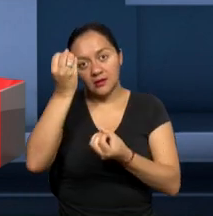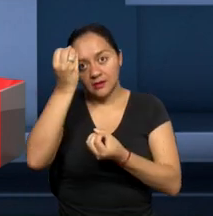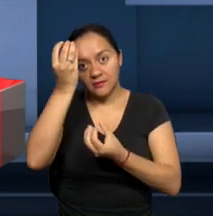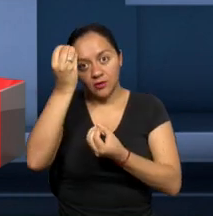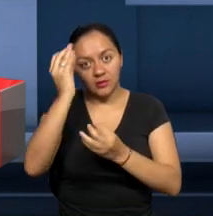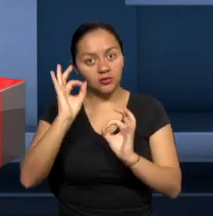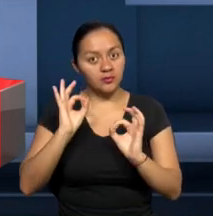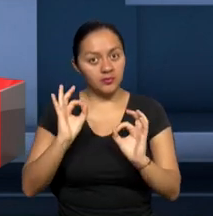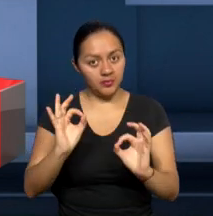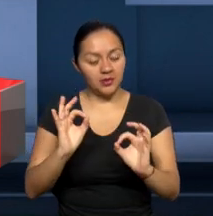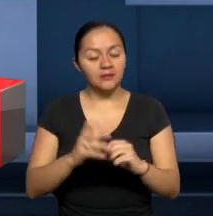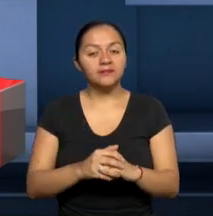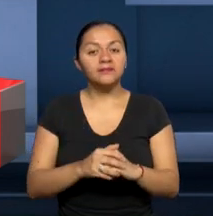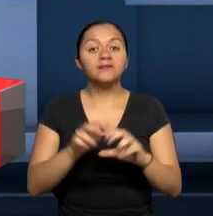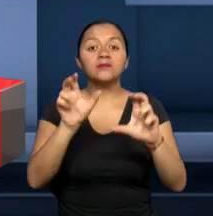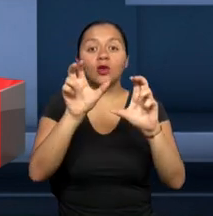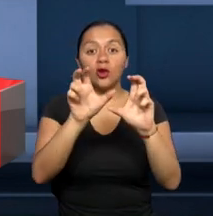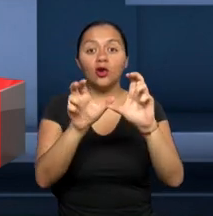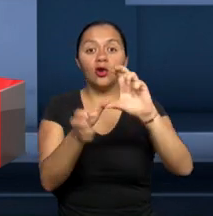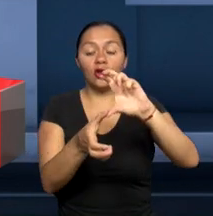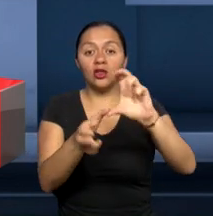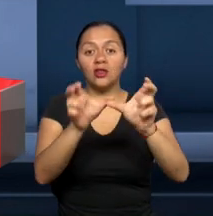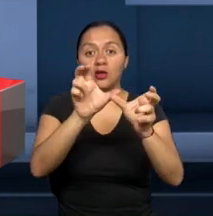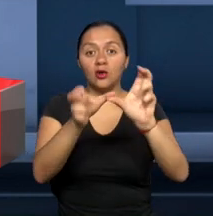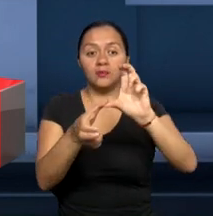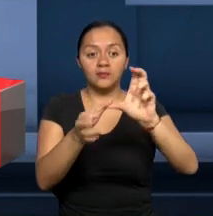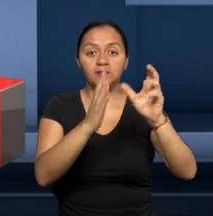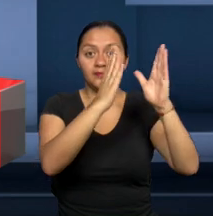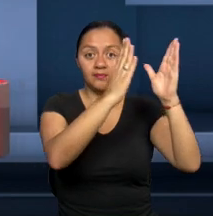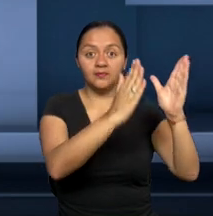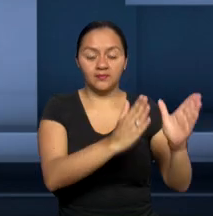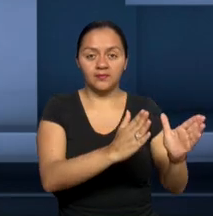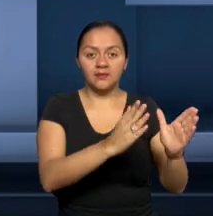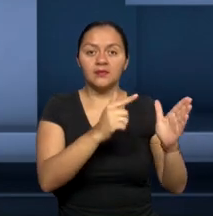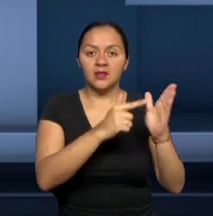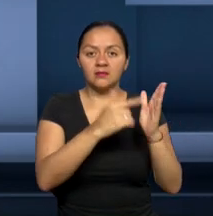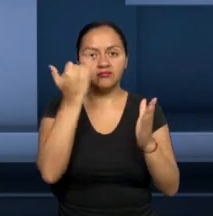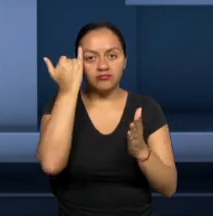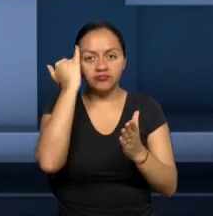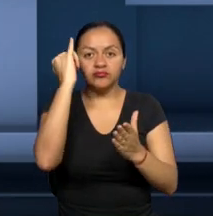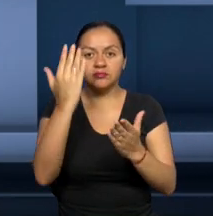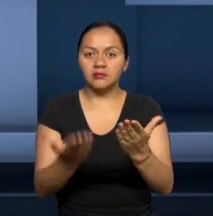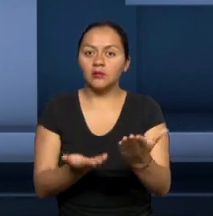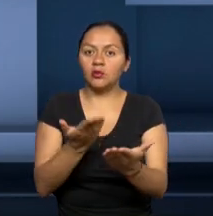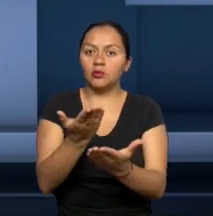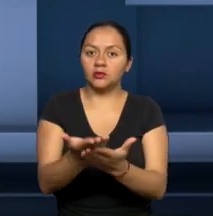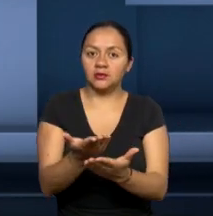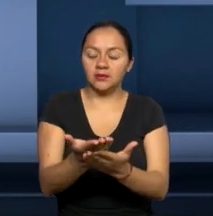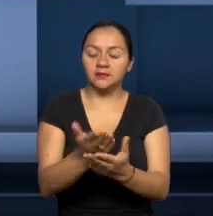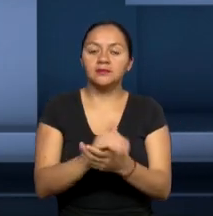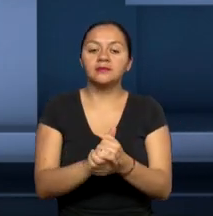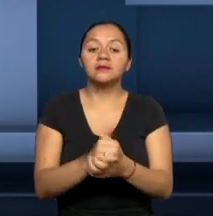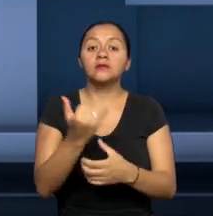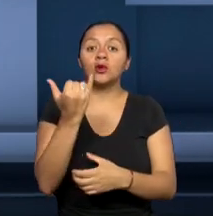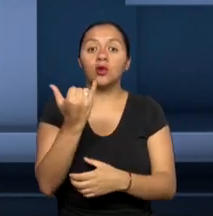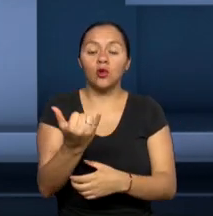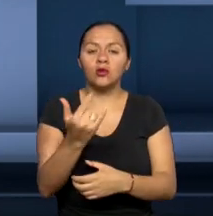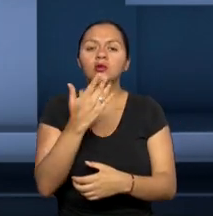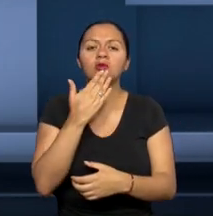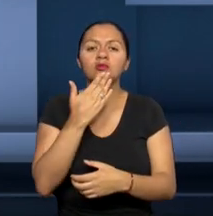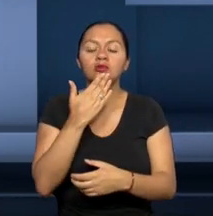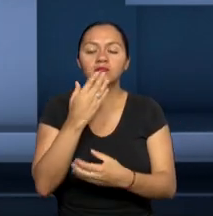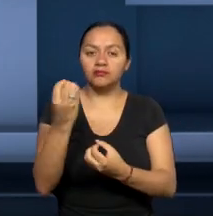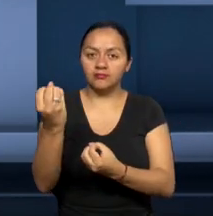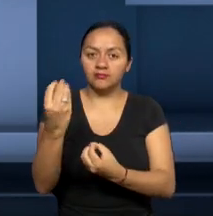el Consejo de Regulación y Desarrollo de la Información y Comunicación Cordicom que nació esta propuesta y precisamente el día de hoy nos acompañan para